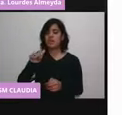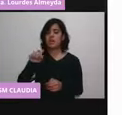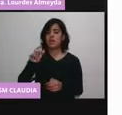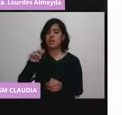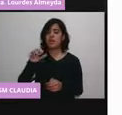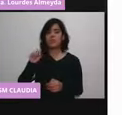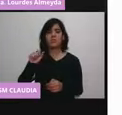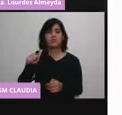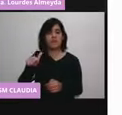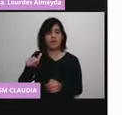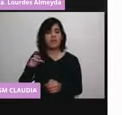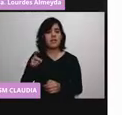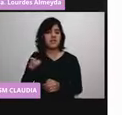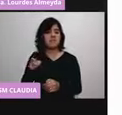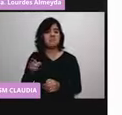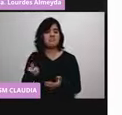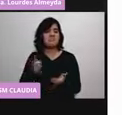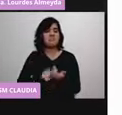el adjuvante.